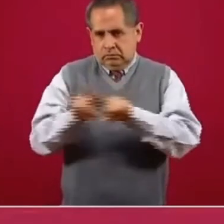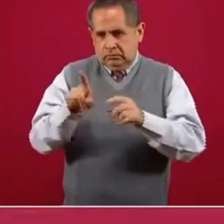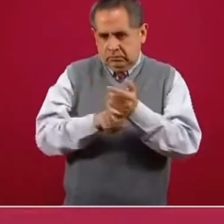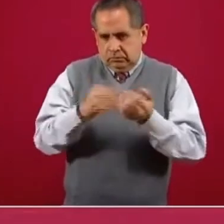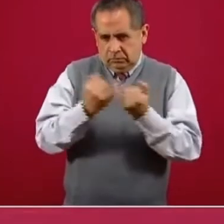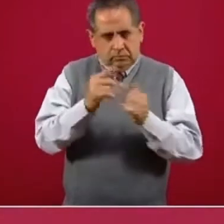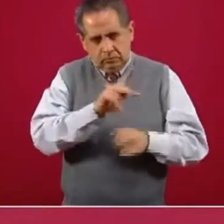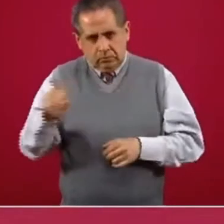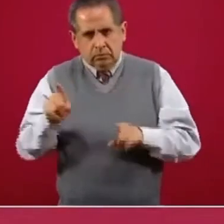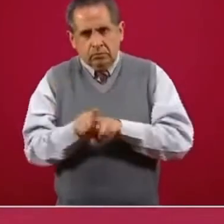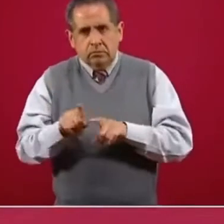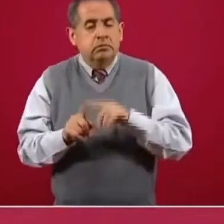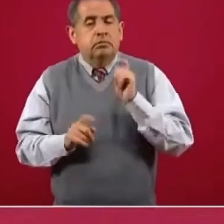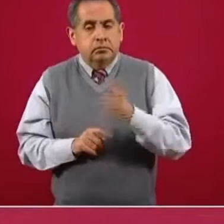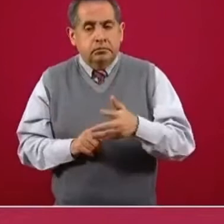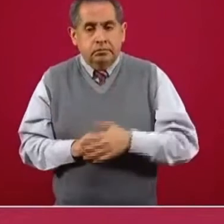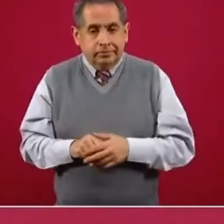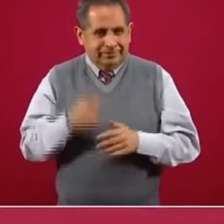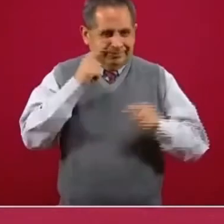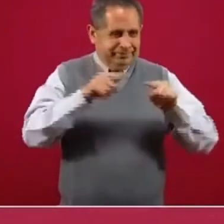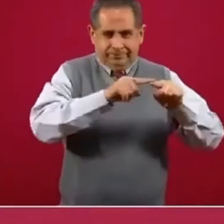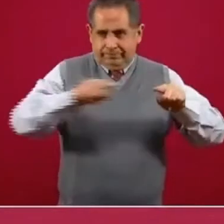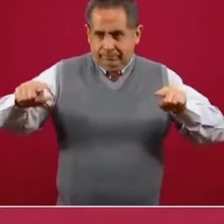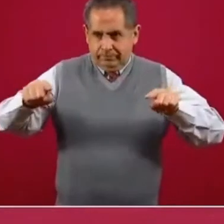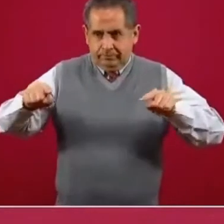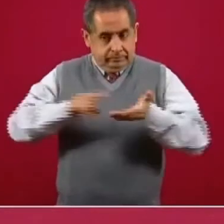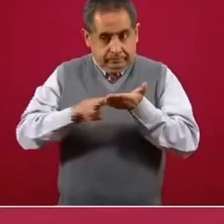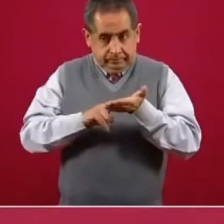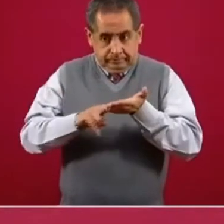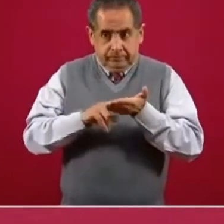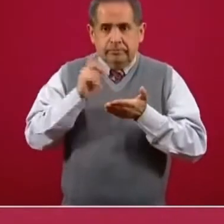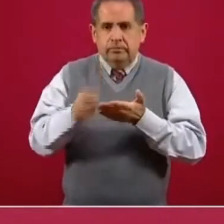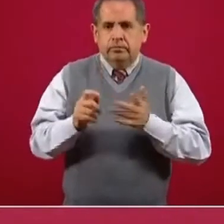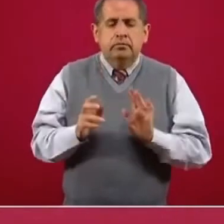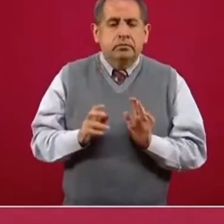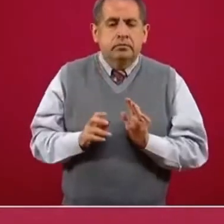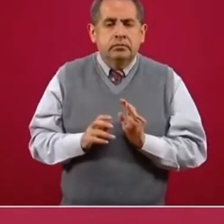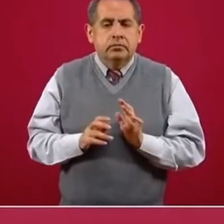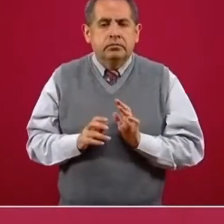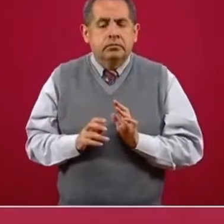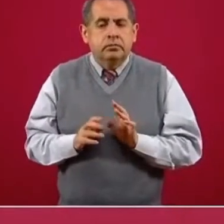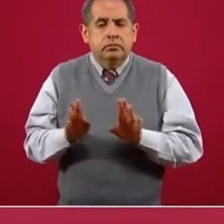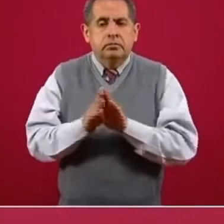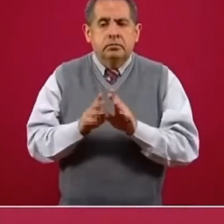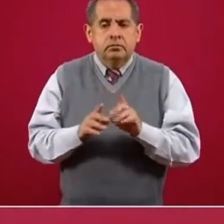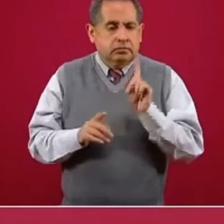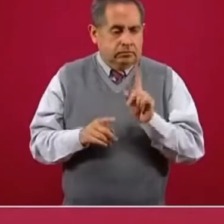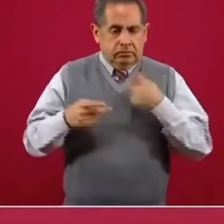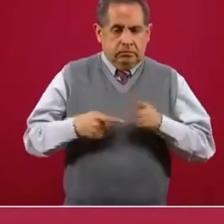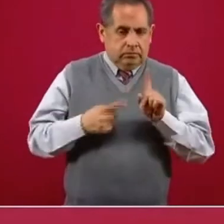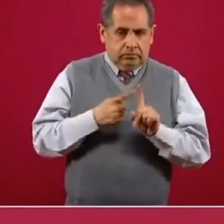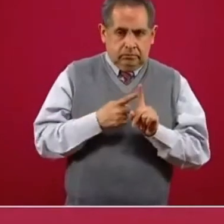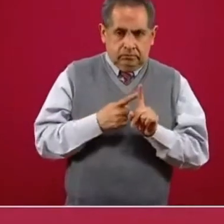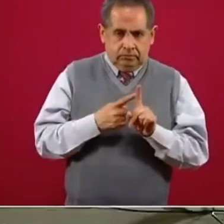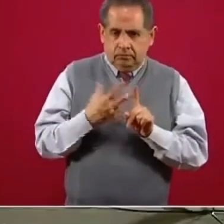semejantes a esta, en donde el color verde quiere decir, se sustituye una persona enferma,